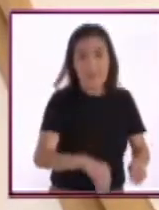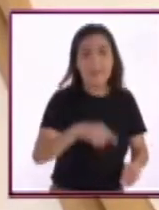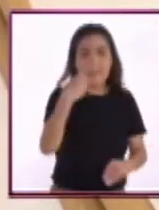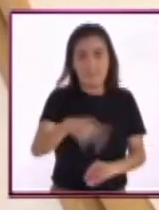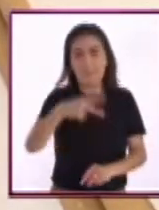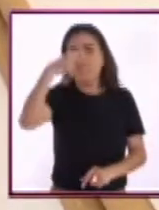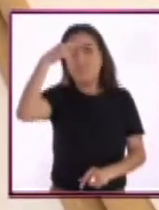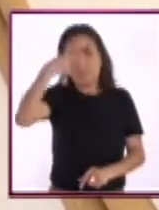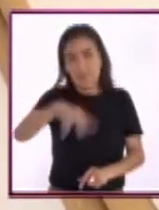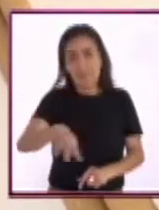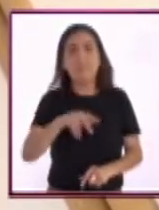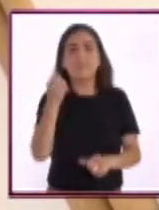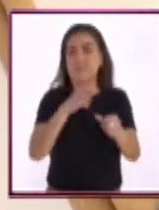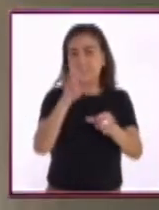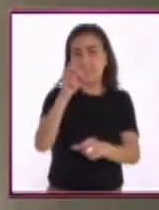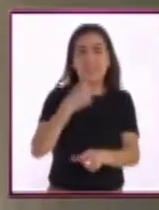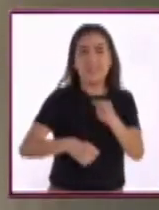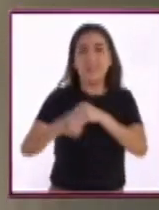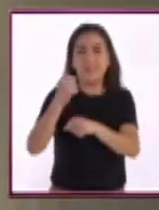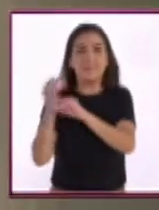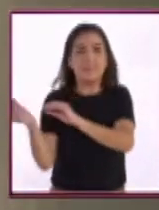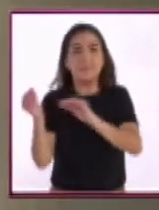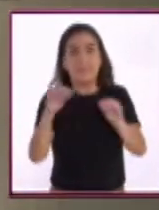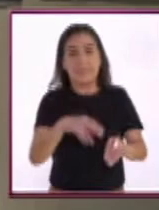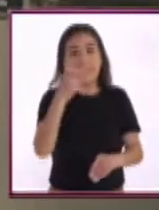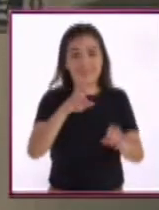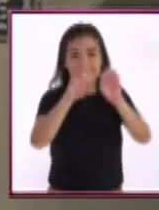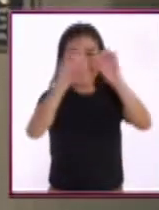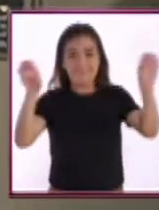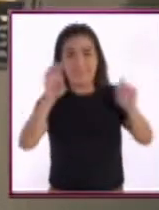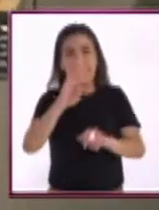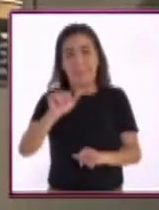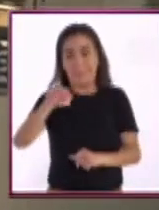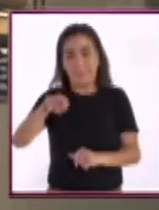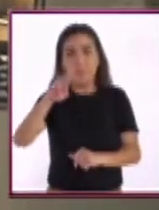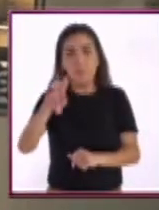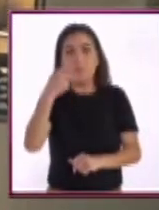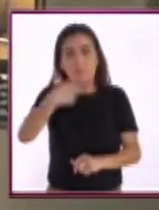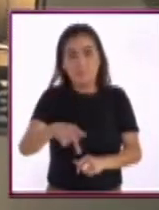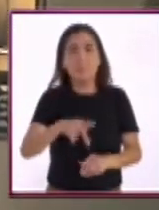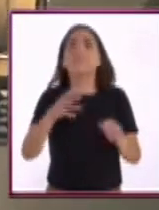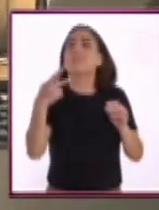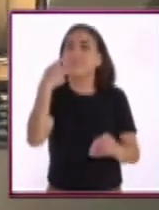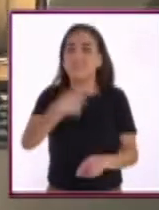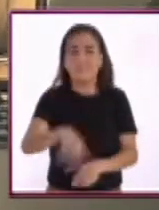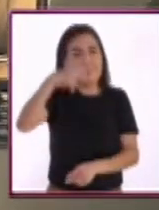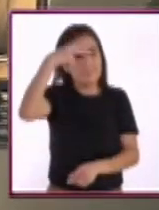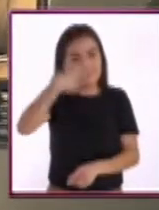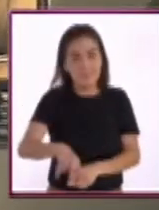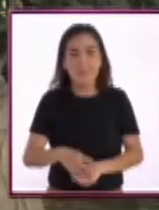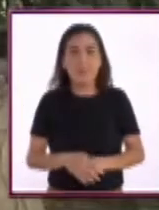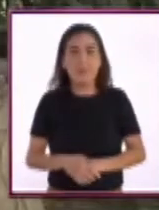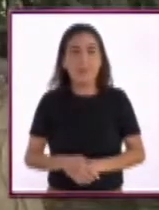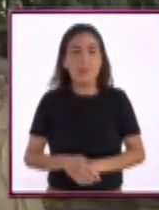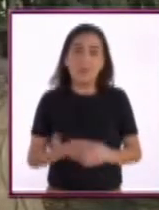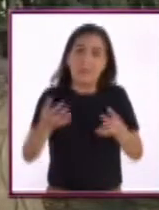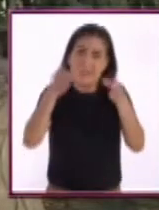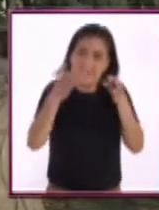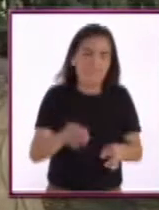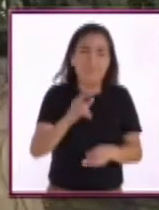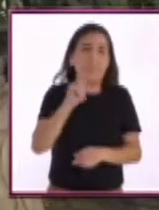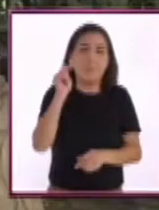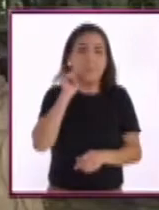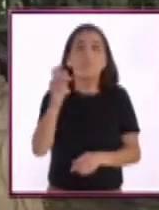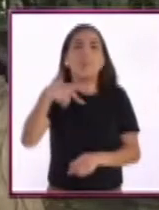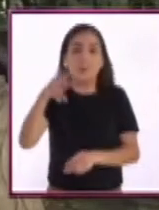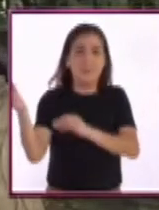importada a México hace más o menos 30 años. Todo el bambú que nosotros usamos en estas construcciones es mexicano. Aunque